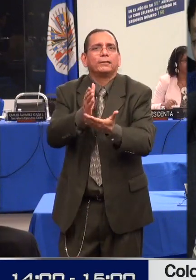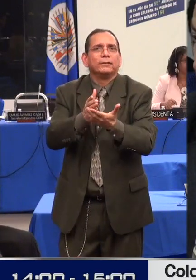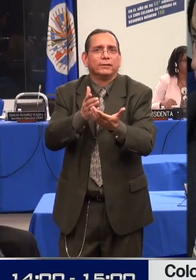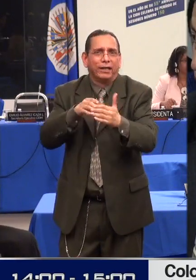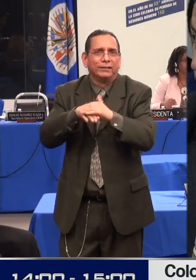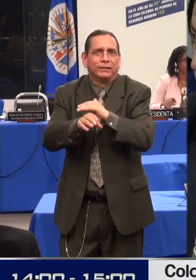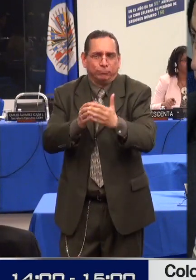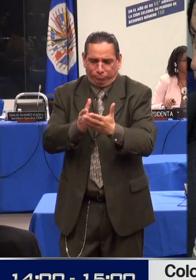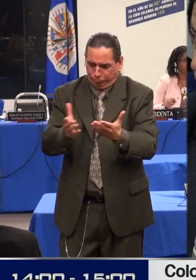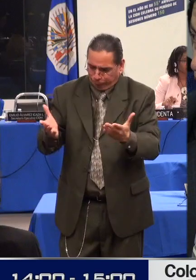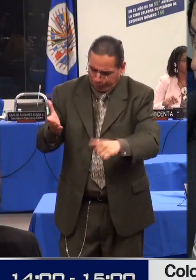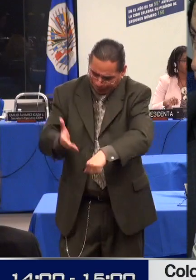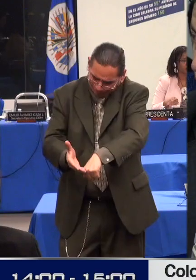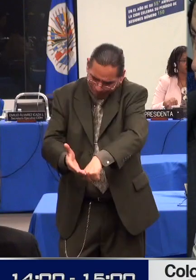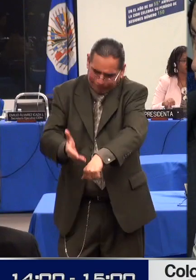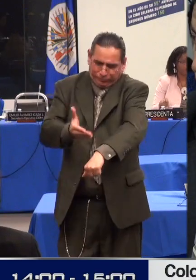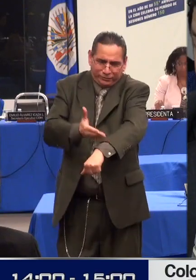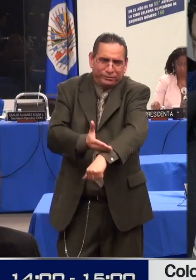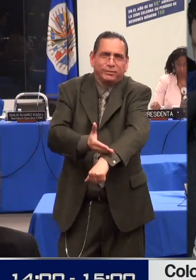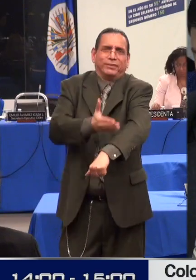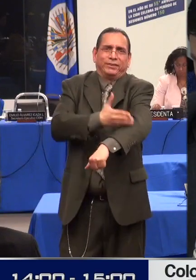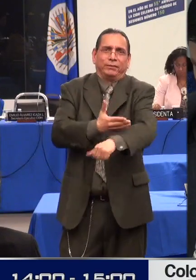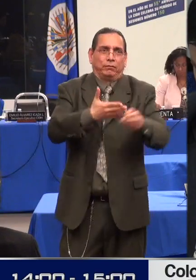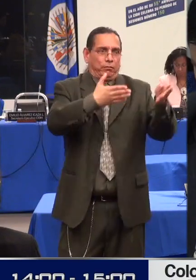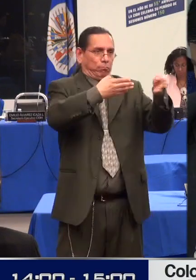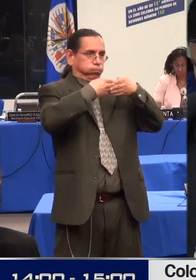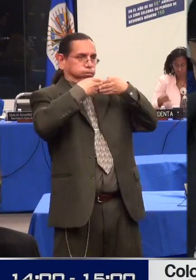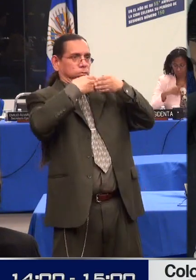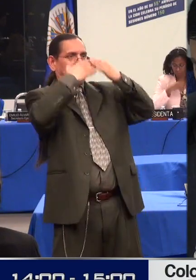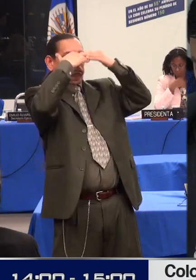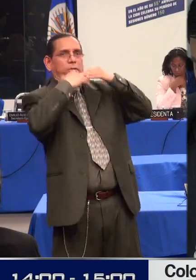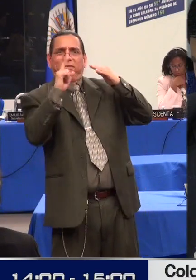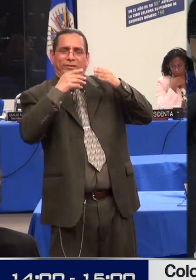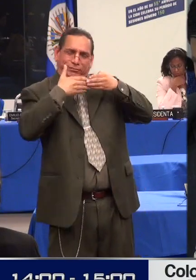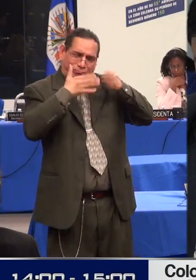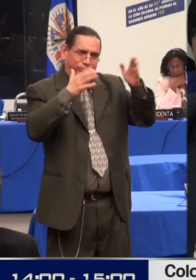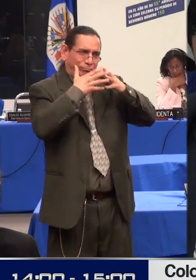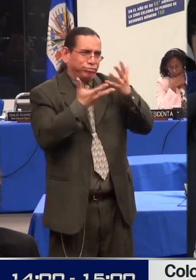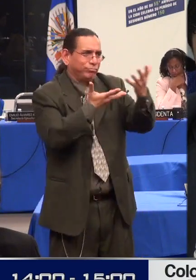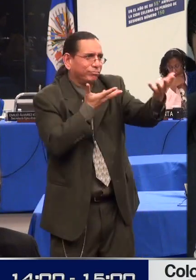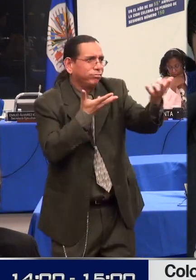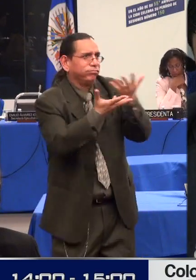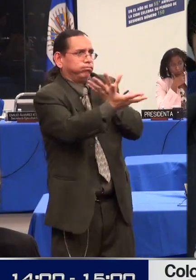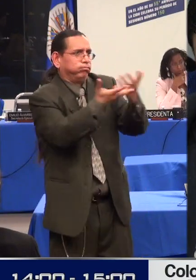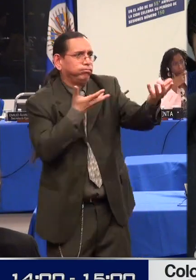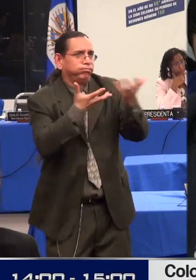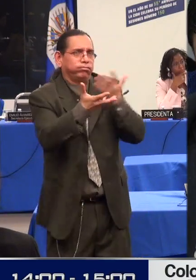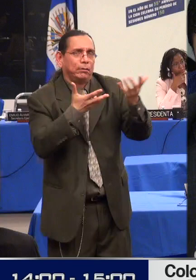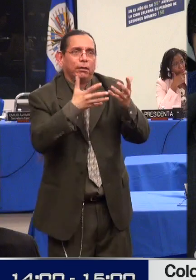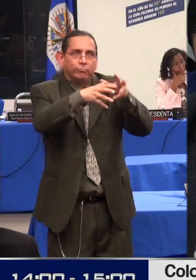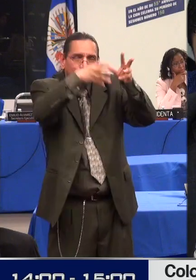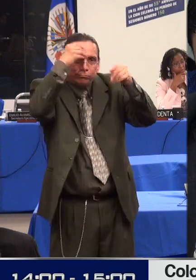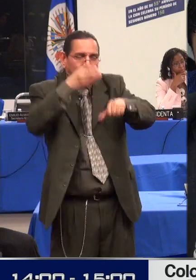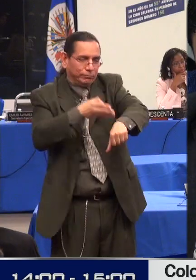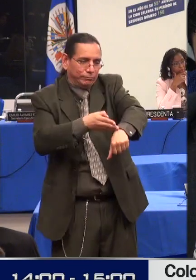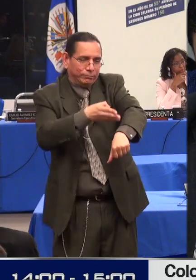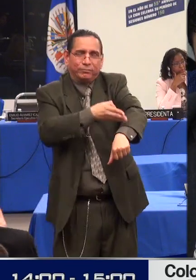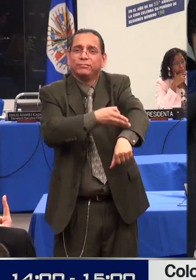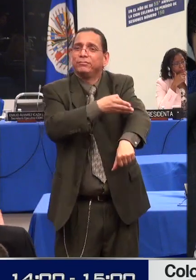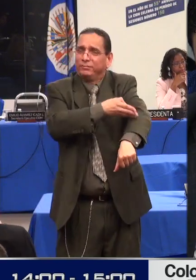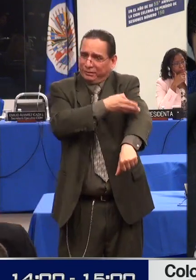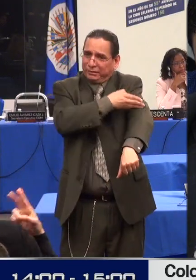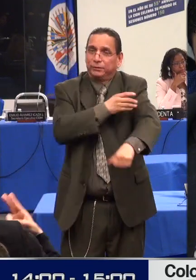y reproductivos de las personas con discapacidad, Colombia cuenta con el registro para la localización y caracterización de las personas con